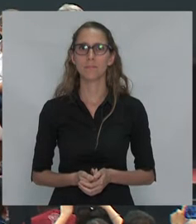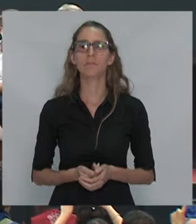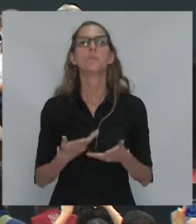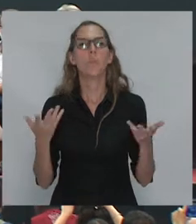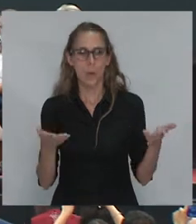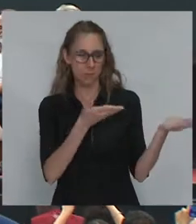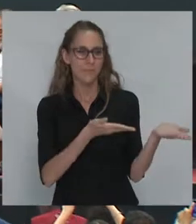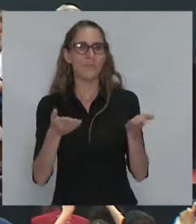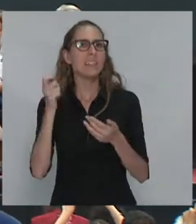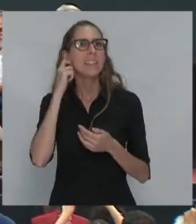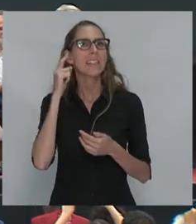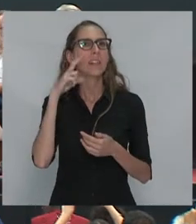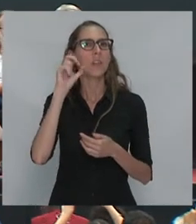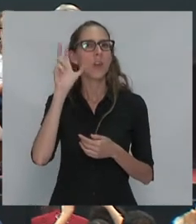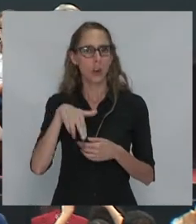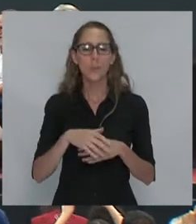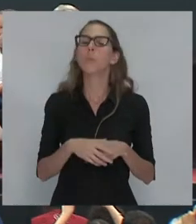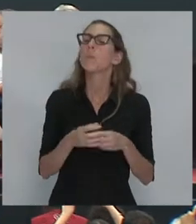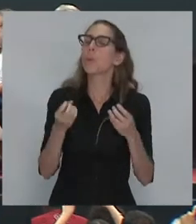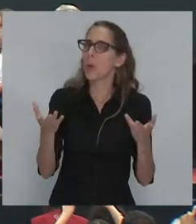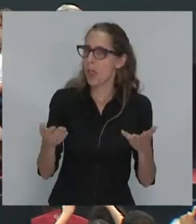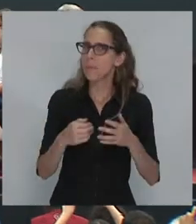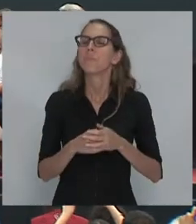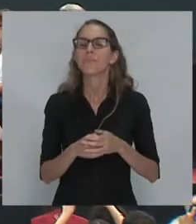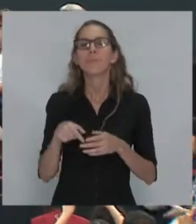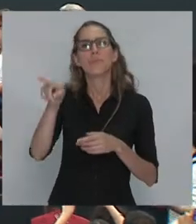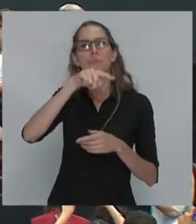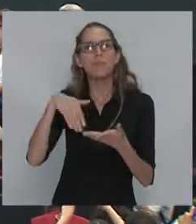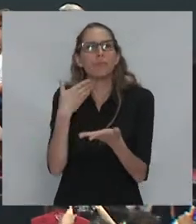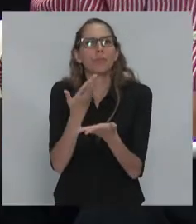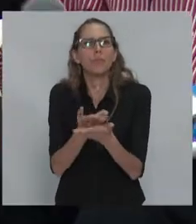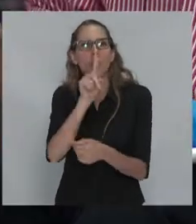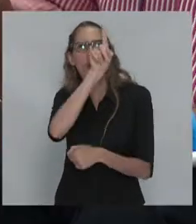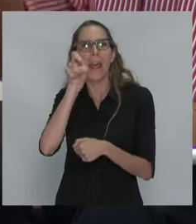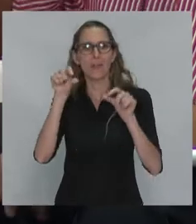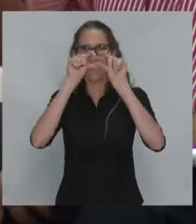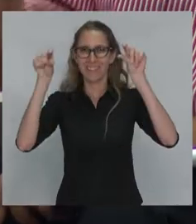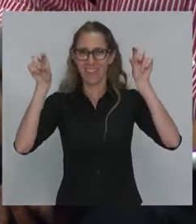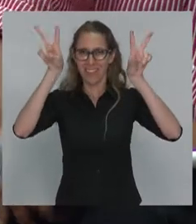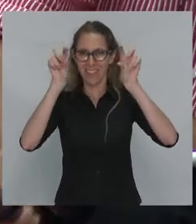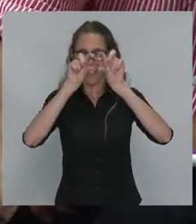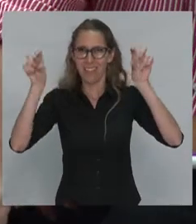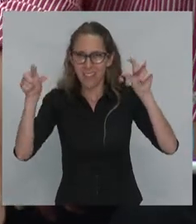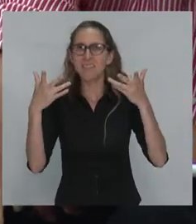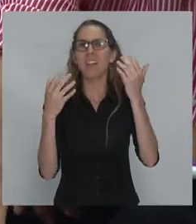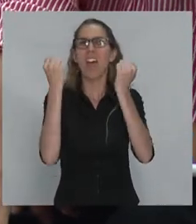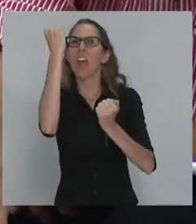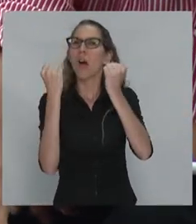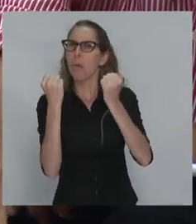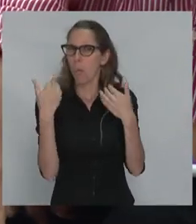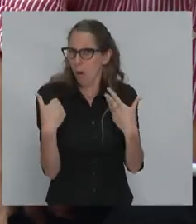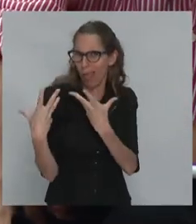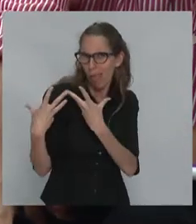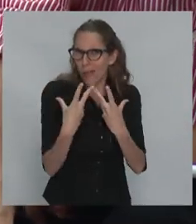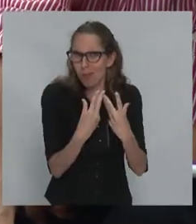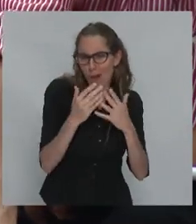Con ustedes, Alicia Girón. Muy bien, pues la pregunta que se plantea es, ¿puede la economía ayudarnos